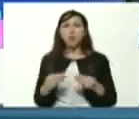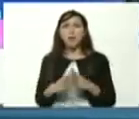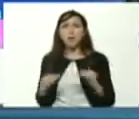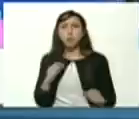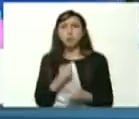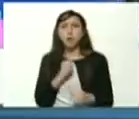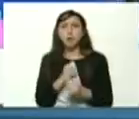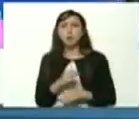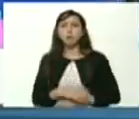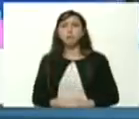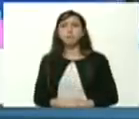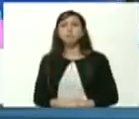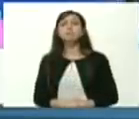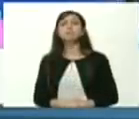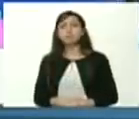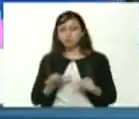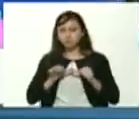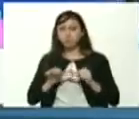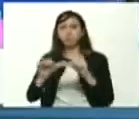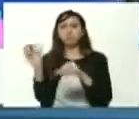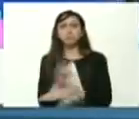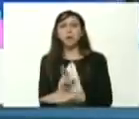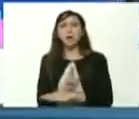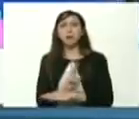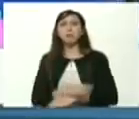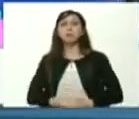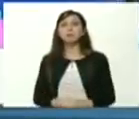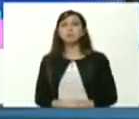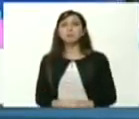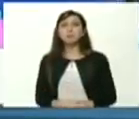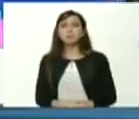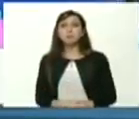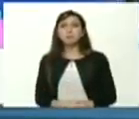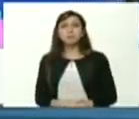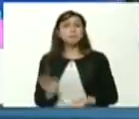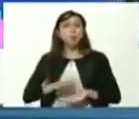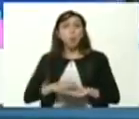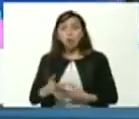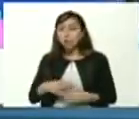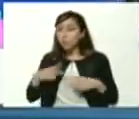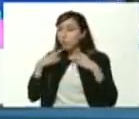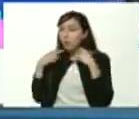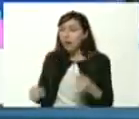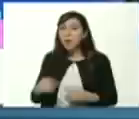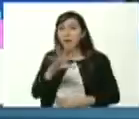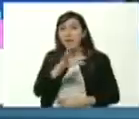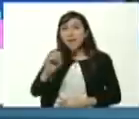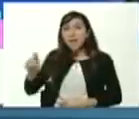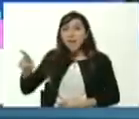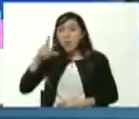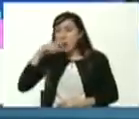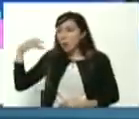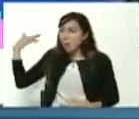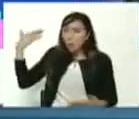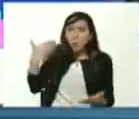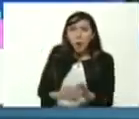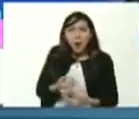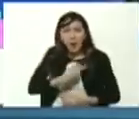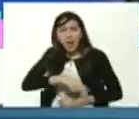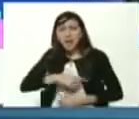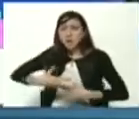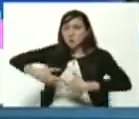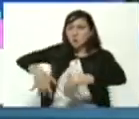aceleradito compadre porque perdimos 500 años de colonialismo y